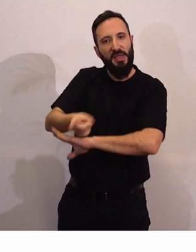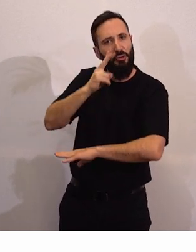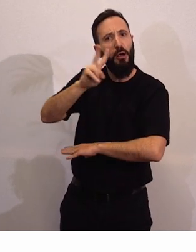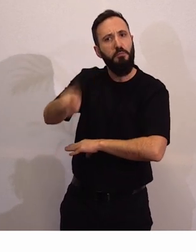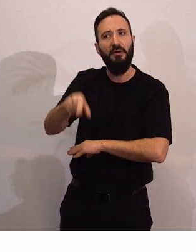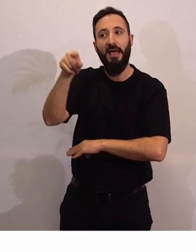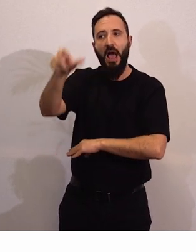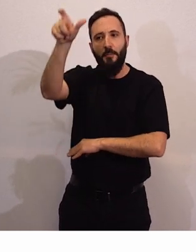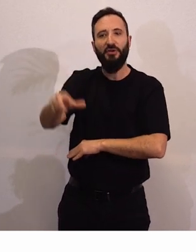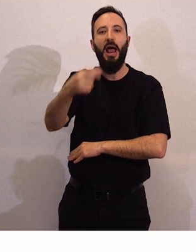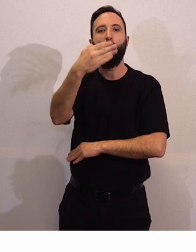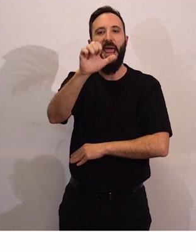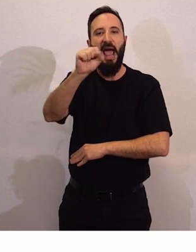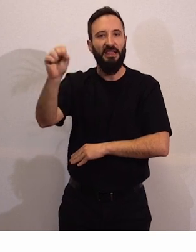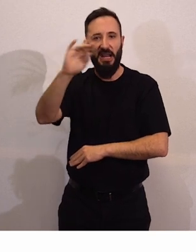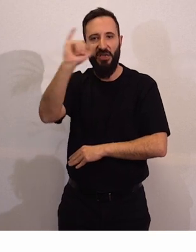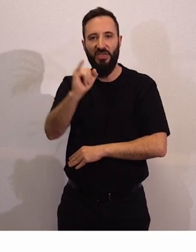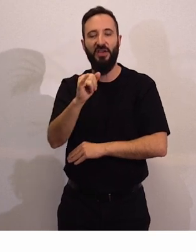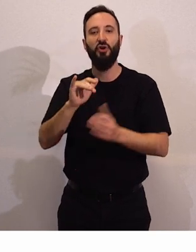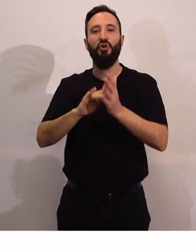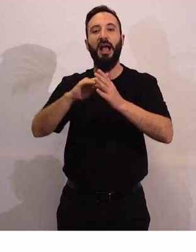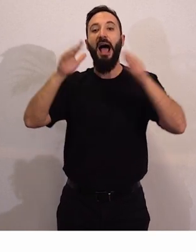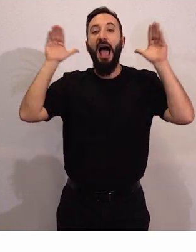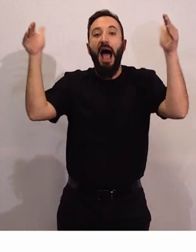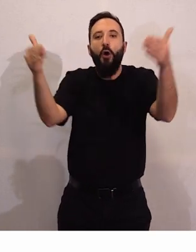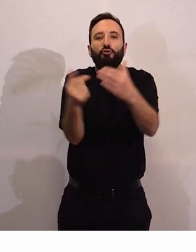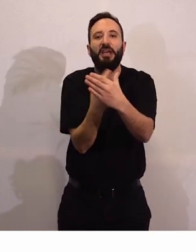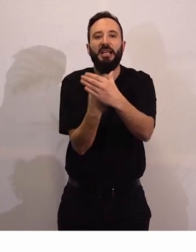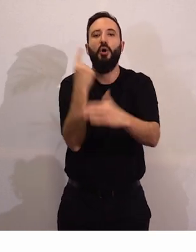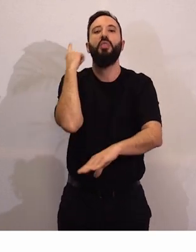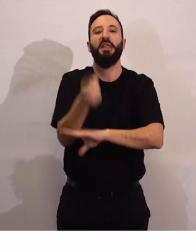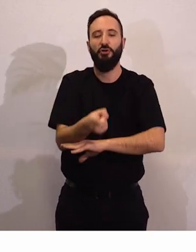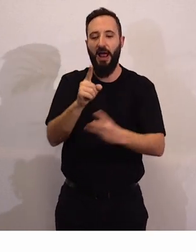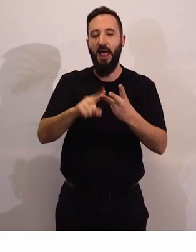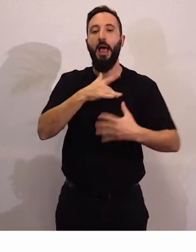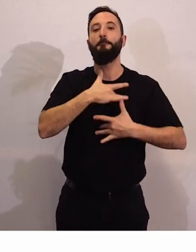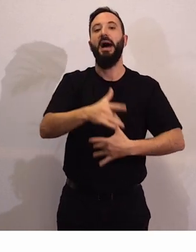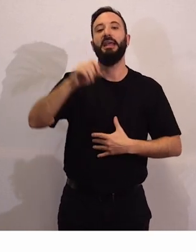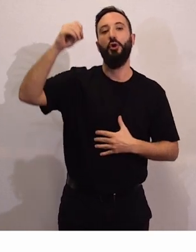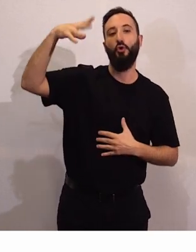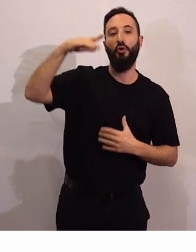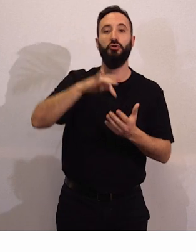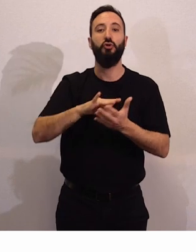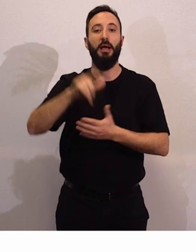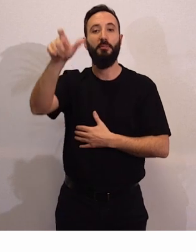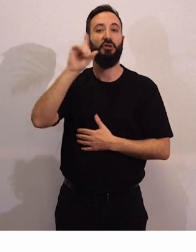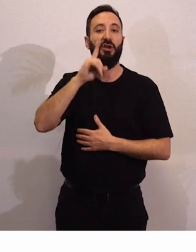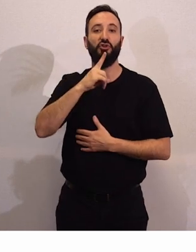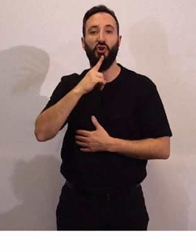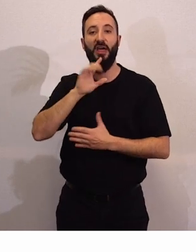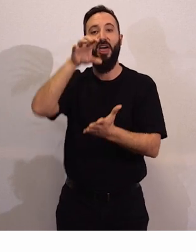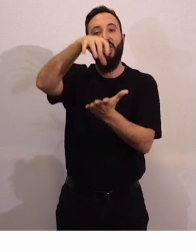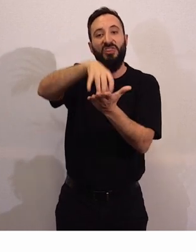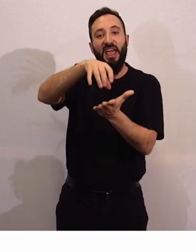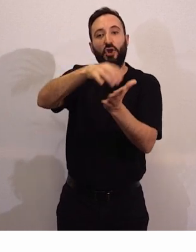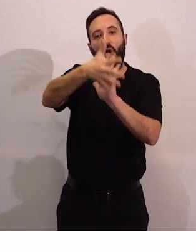una persona con TEA que es directora del Centro de Autismo. Tenemos a Mariluz que es una persona sorda directora del Centro de Lengua de